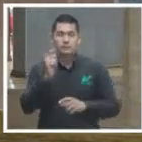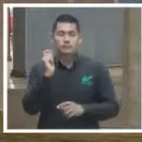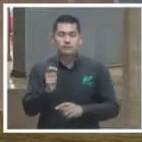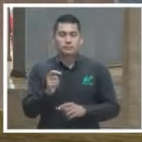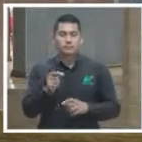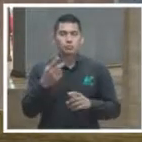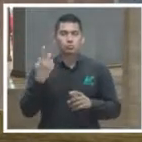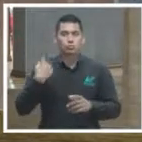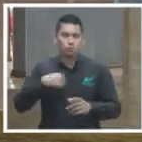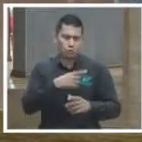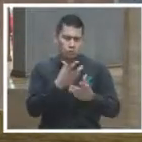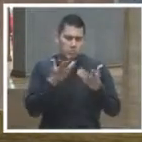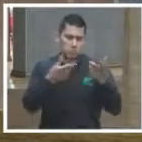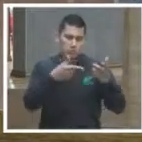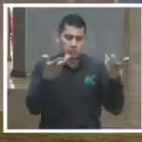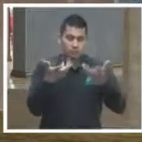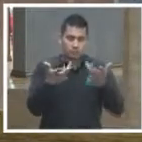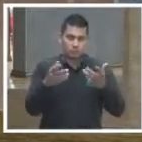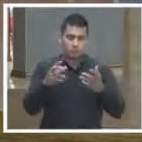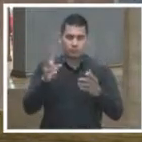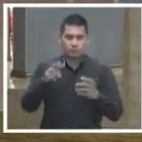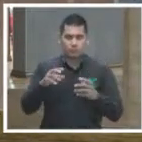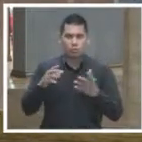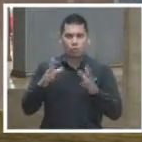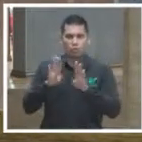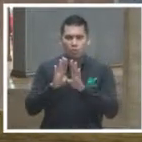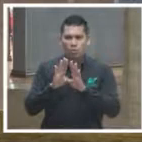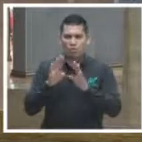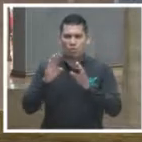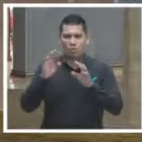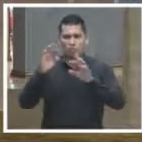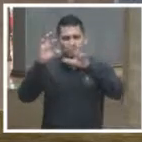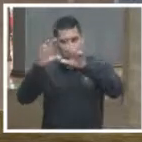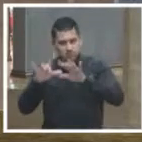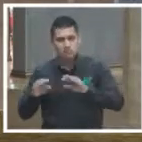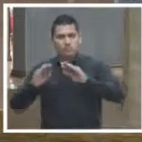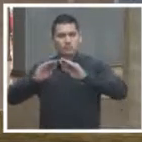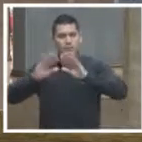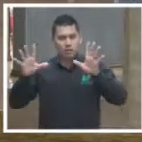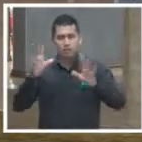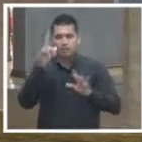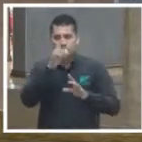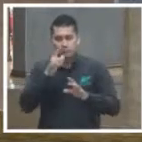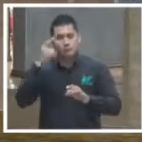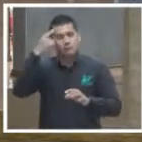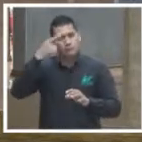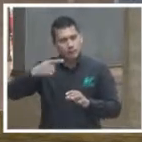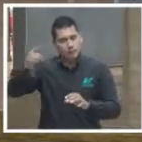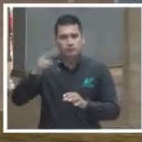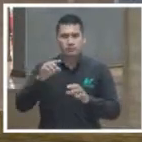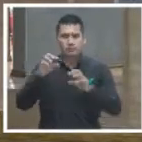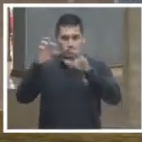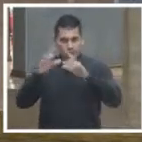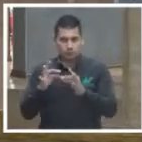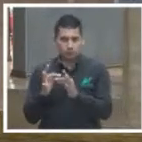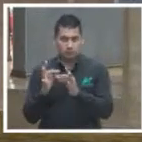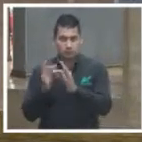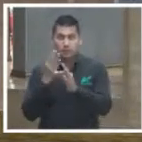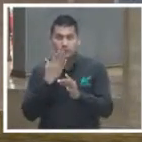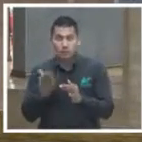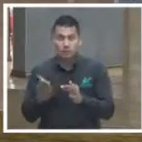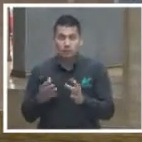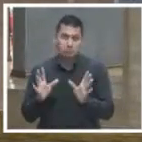comunicar a través de un lenguaje simple de un lenguaje claro de un lenguaje simplificado los